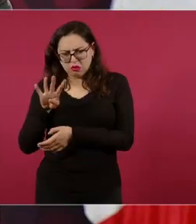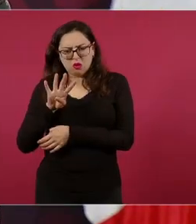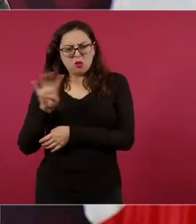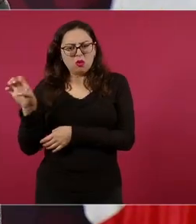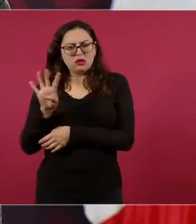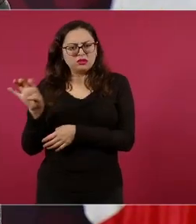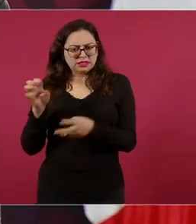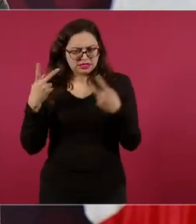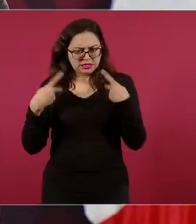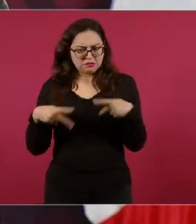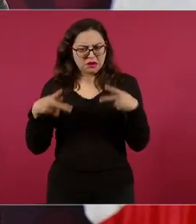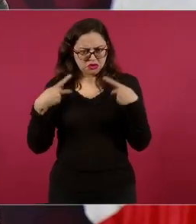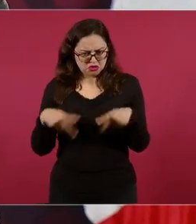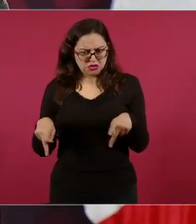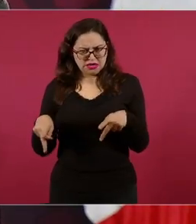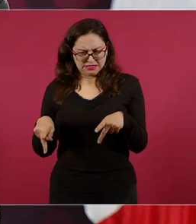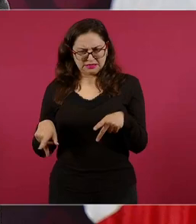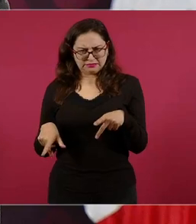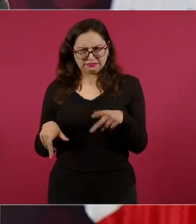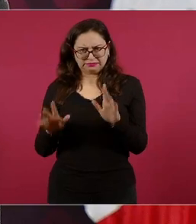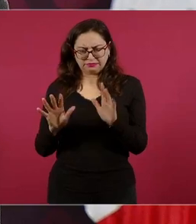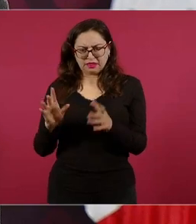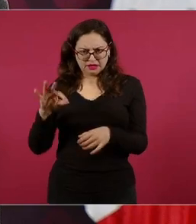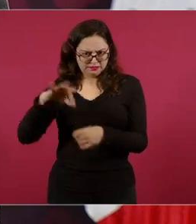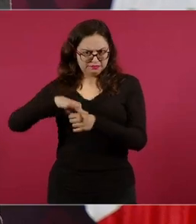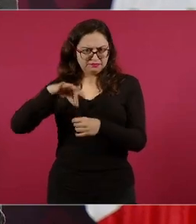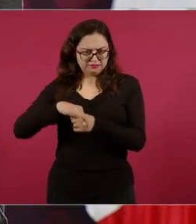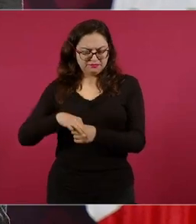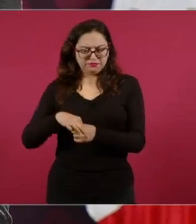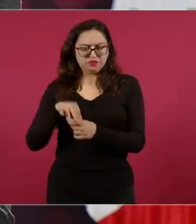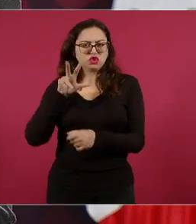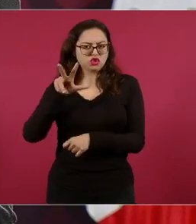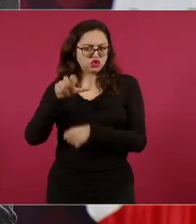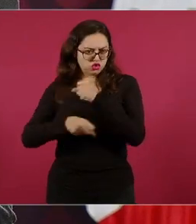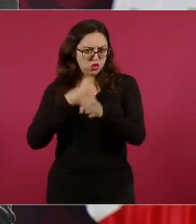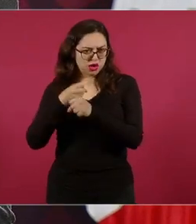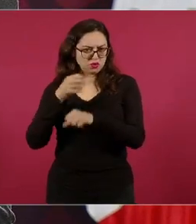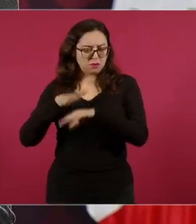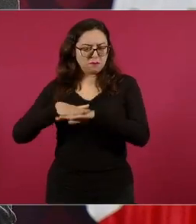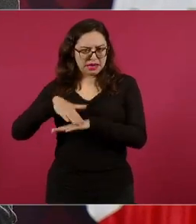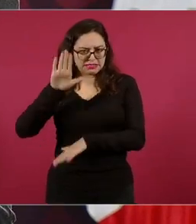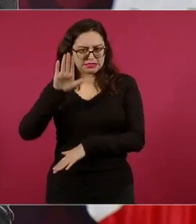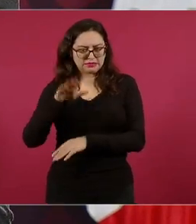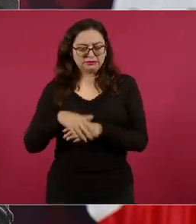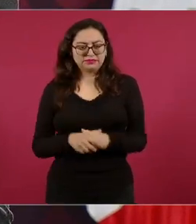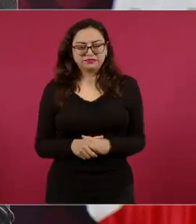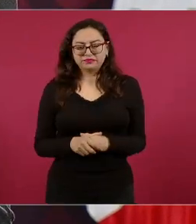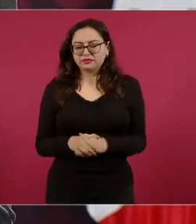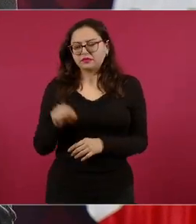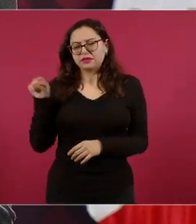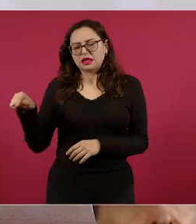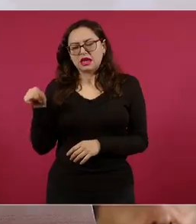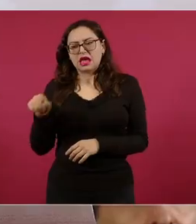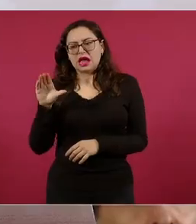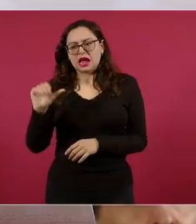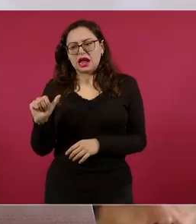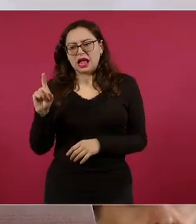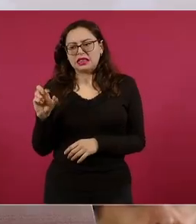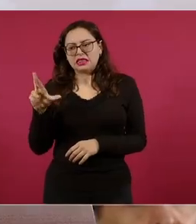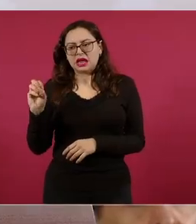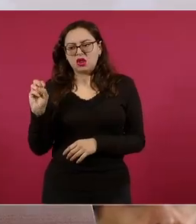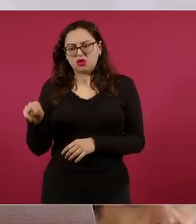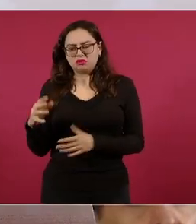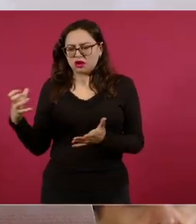ciudadanos, el PAN, Felipe Calderón obtuvo